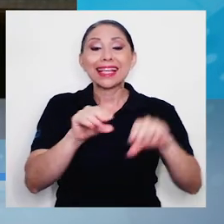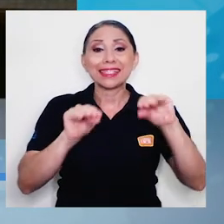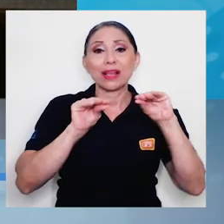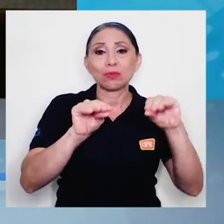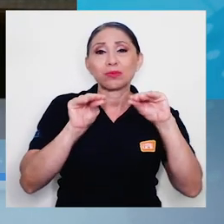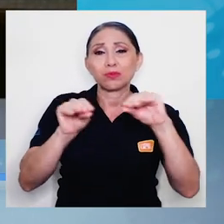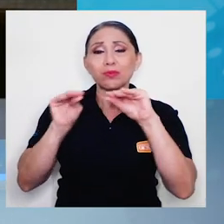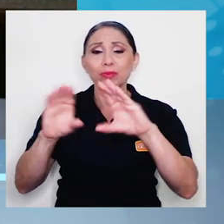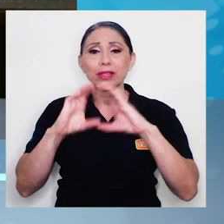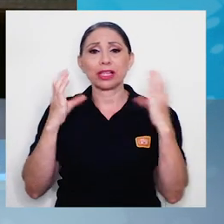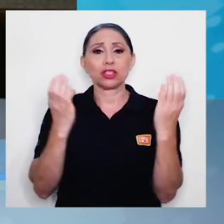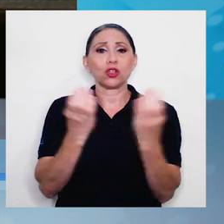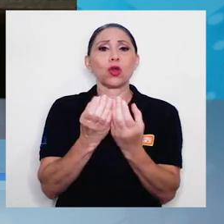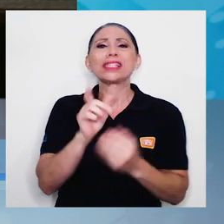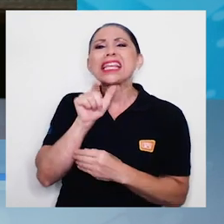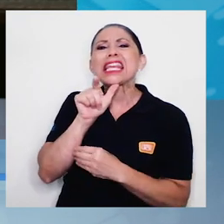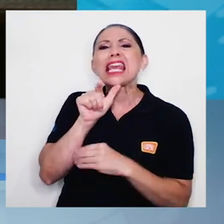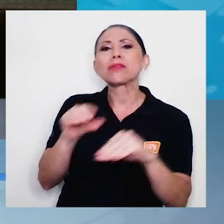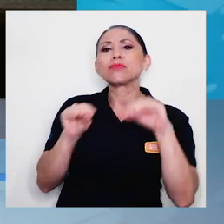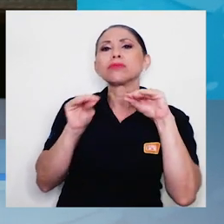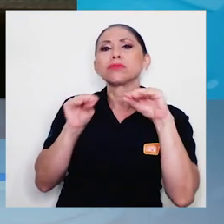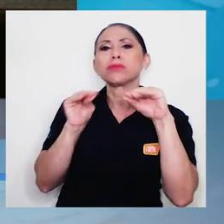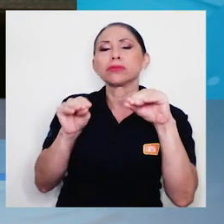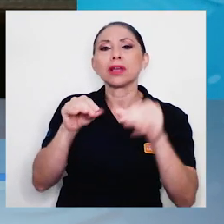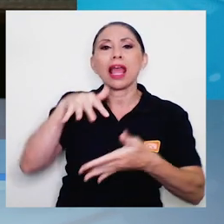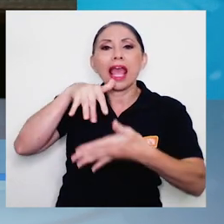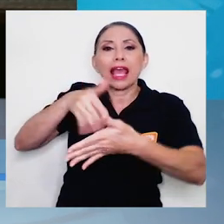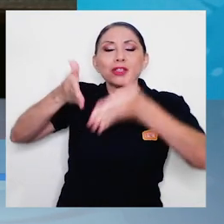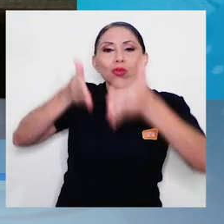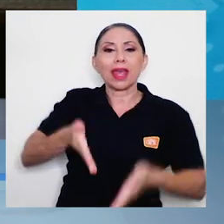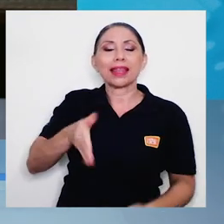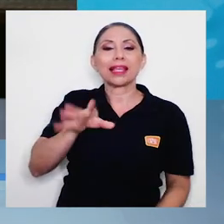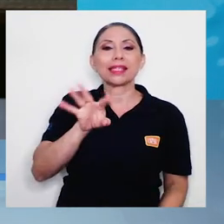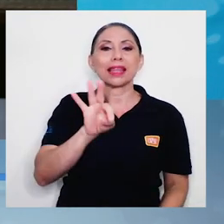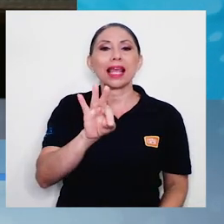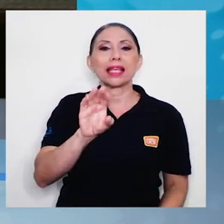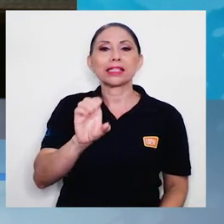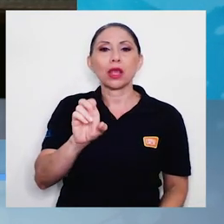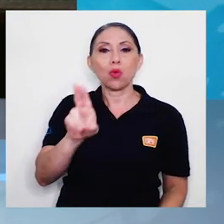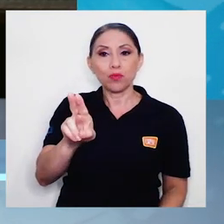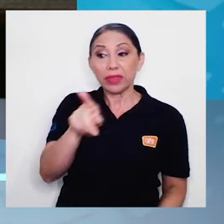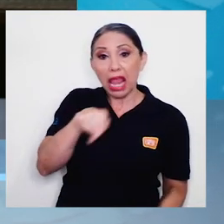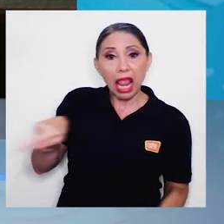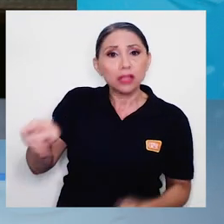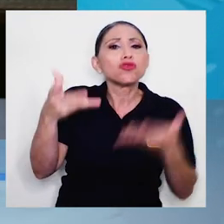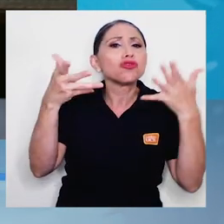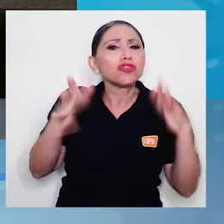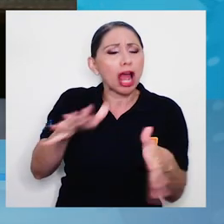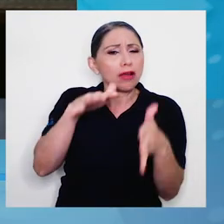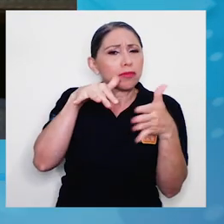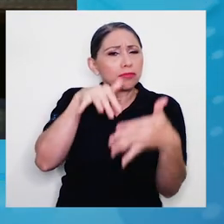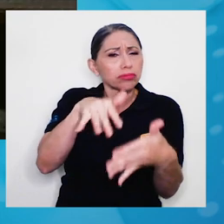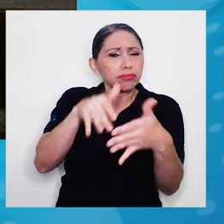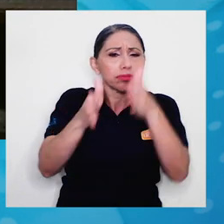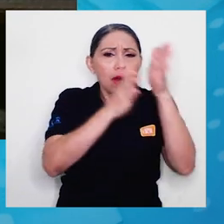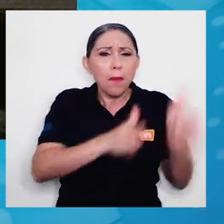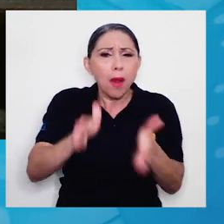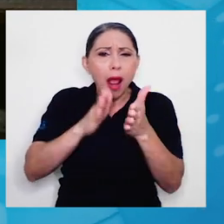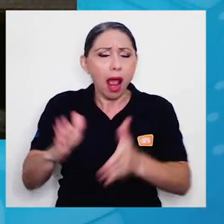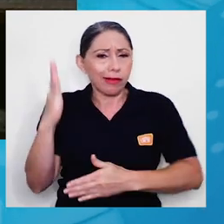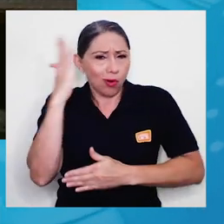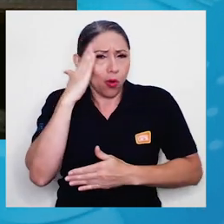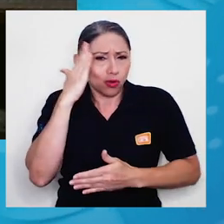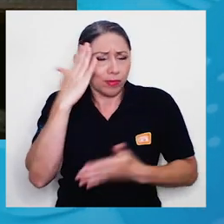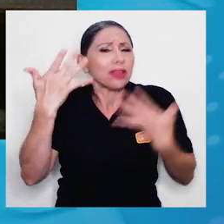impartidas por estudiantes de TCUs, que se han preparado, que tienen conocimiento y ya tienen todo un